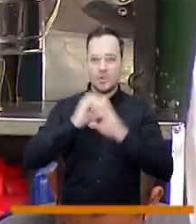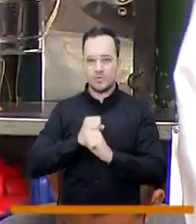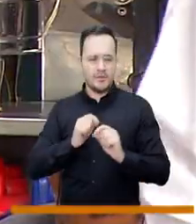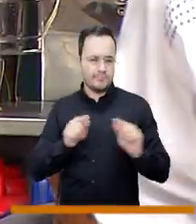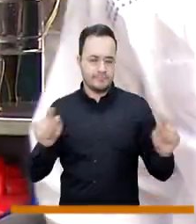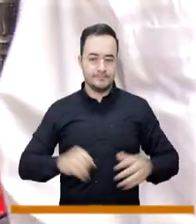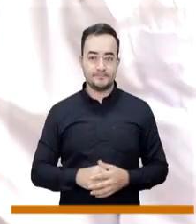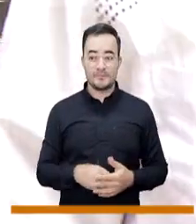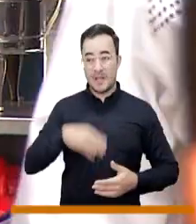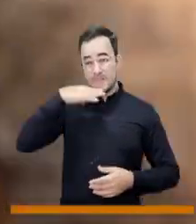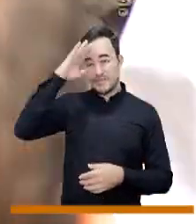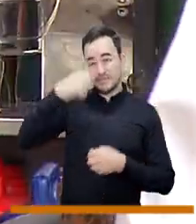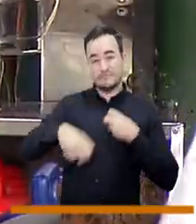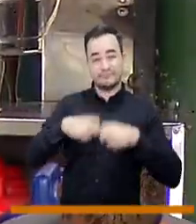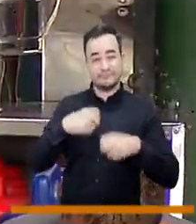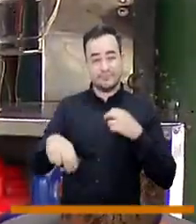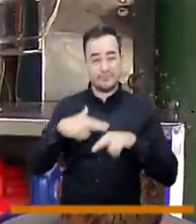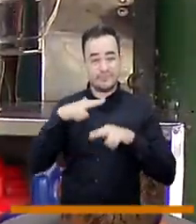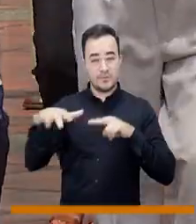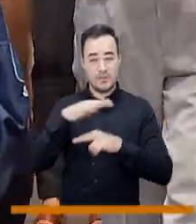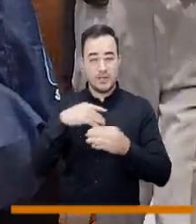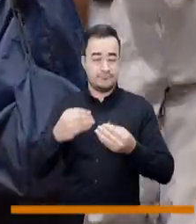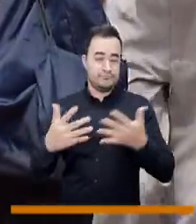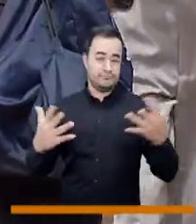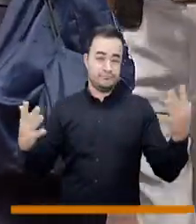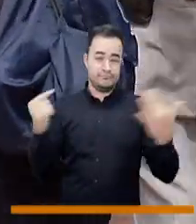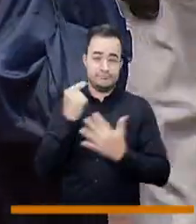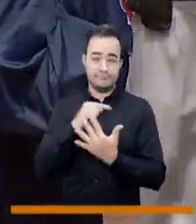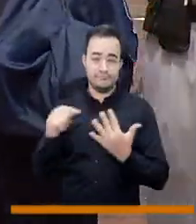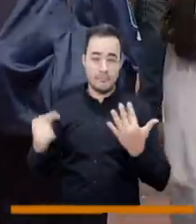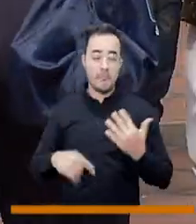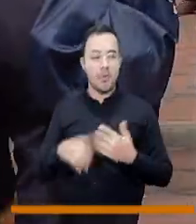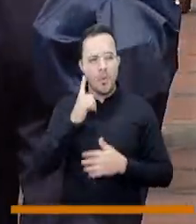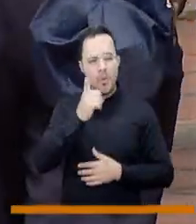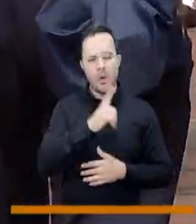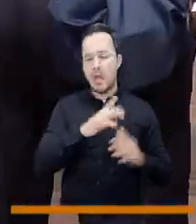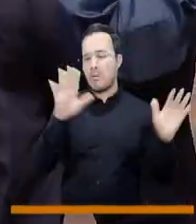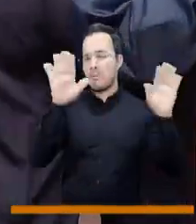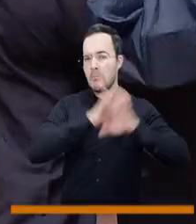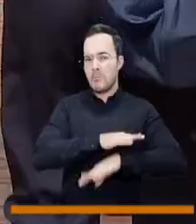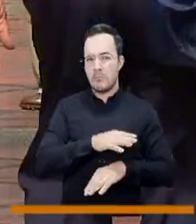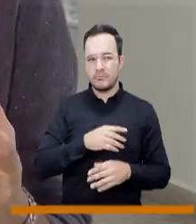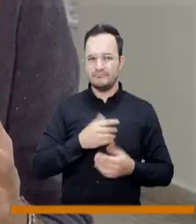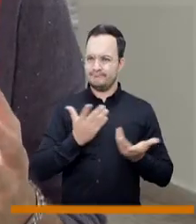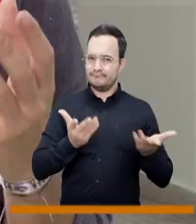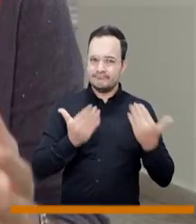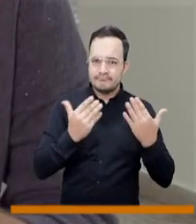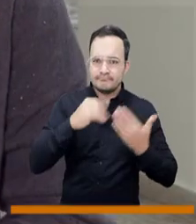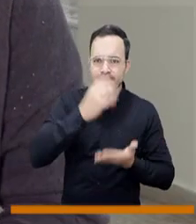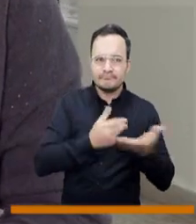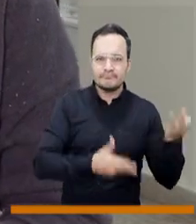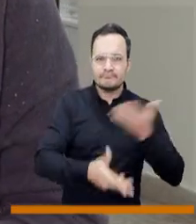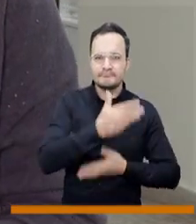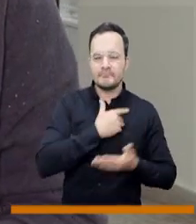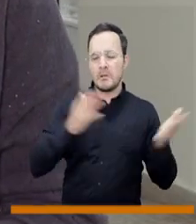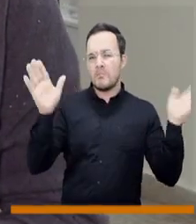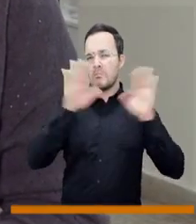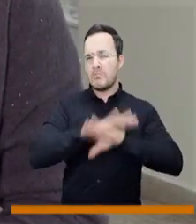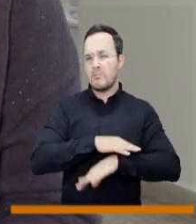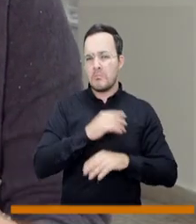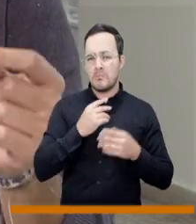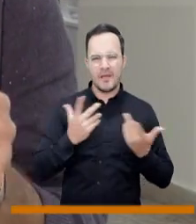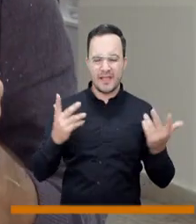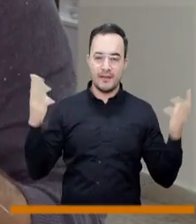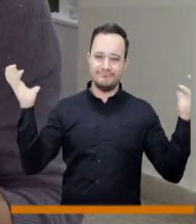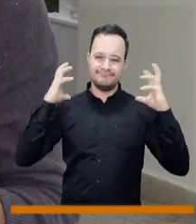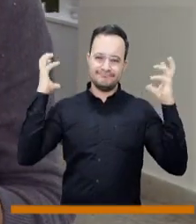Medellín tiene muchísimas problemáticas ambientales, pero tal vez una de las que menos visibilidad tiene ante la opinión pública es todo lo relacionado con el ruido.